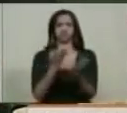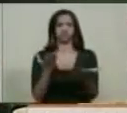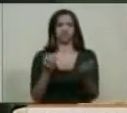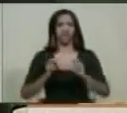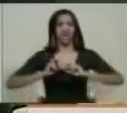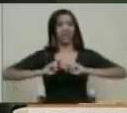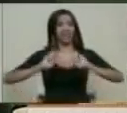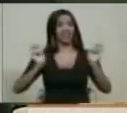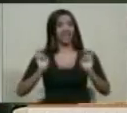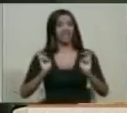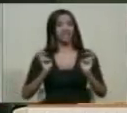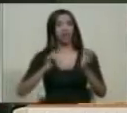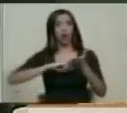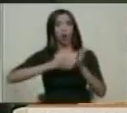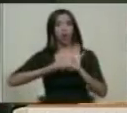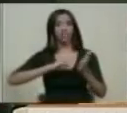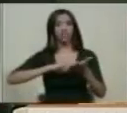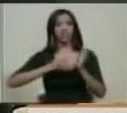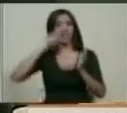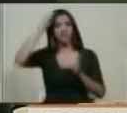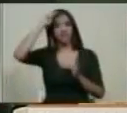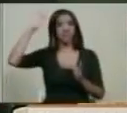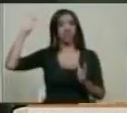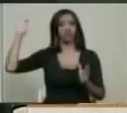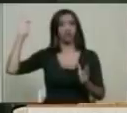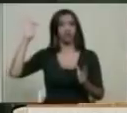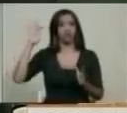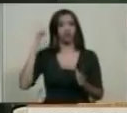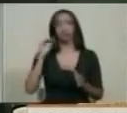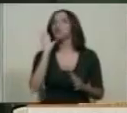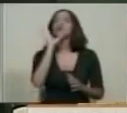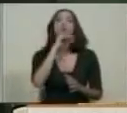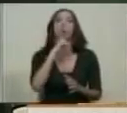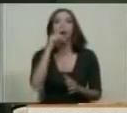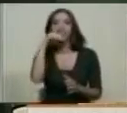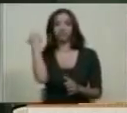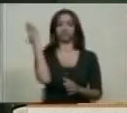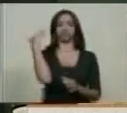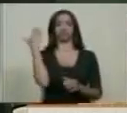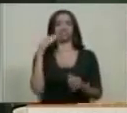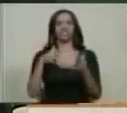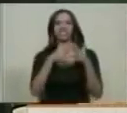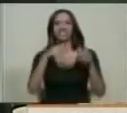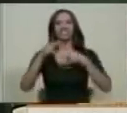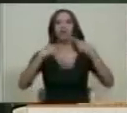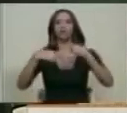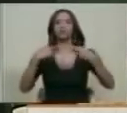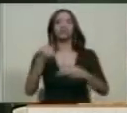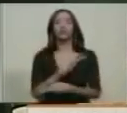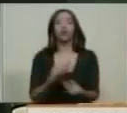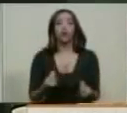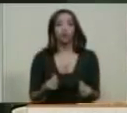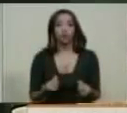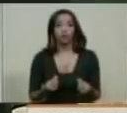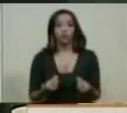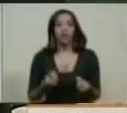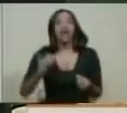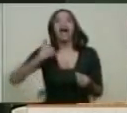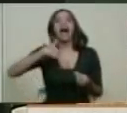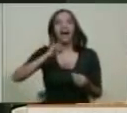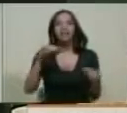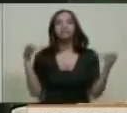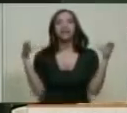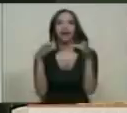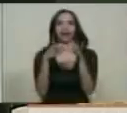conceptuales y filosóficos. No hay burguesía revolucionaria. No. Hay una clase empresarial